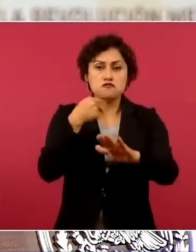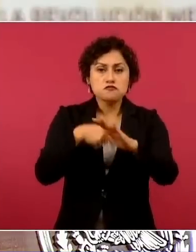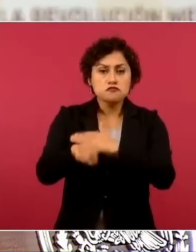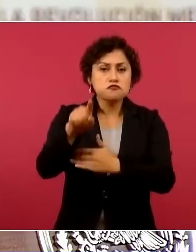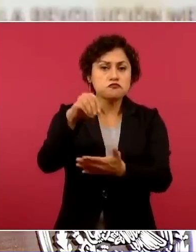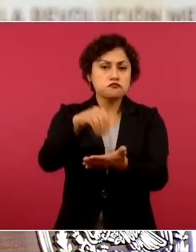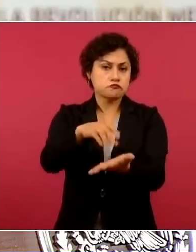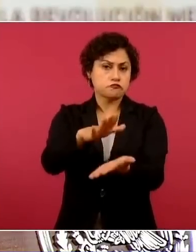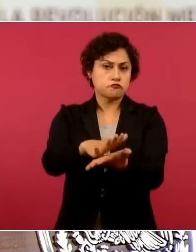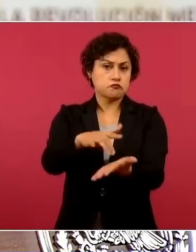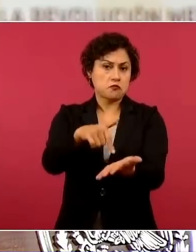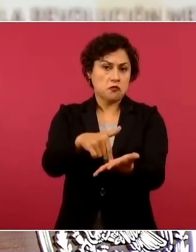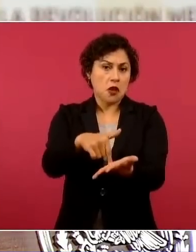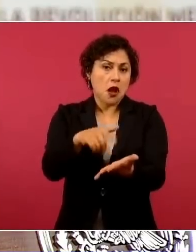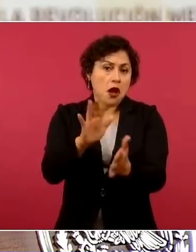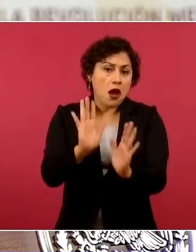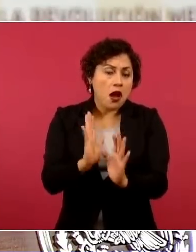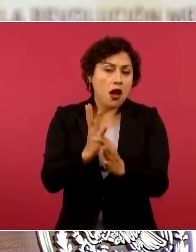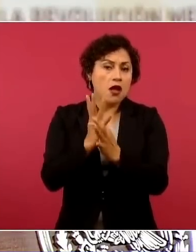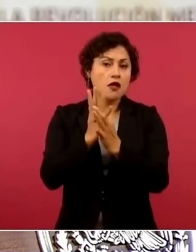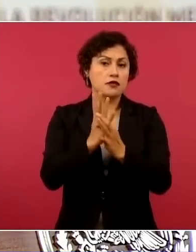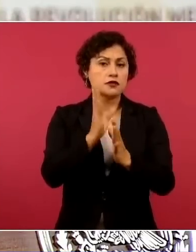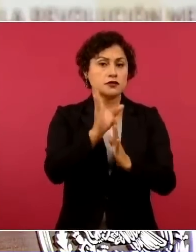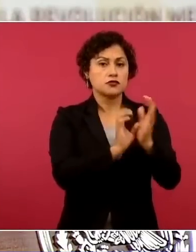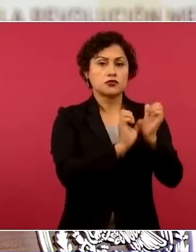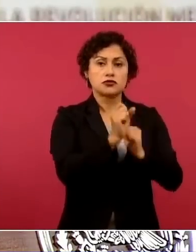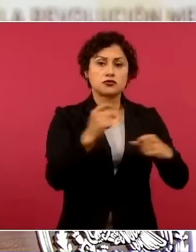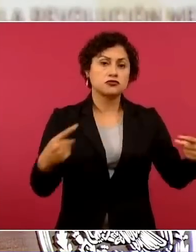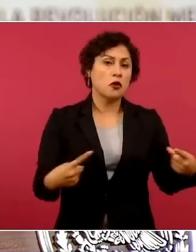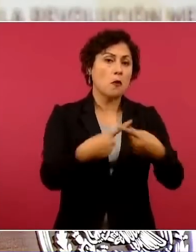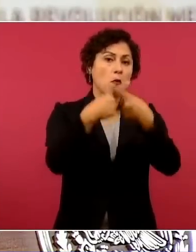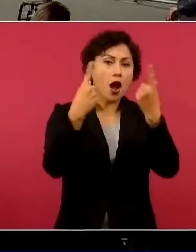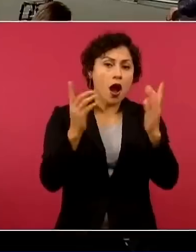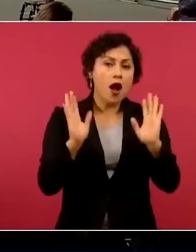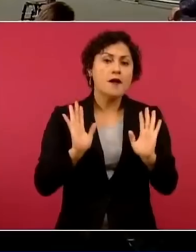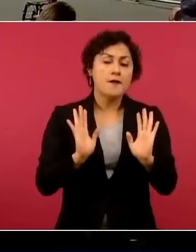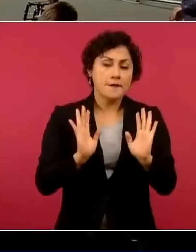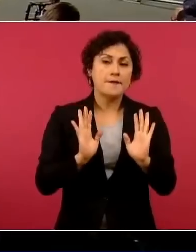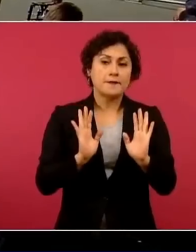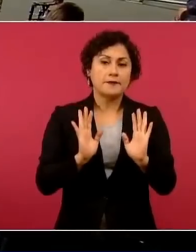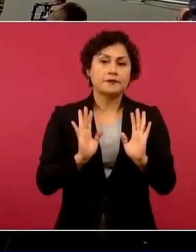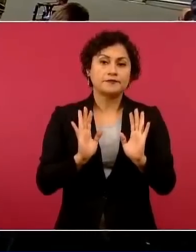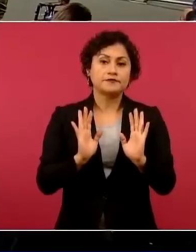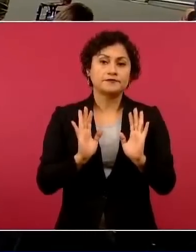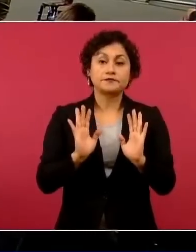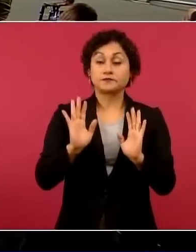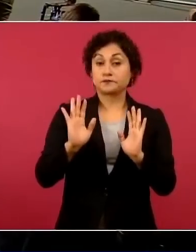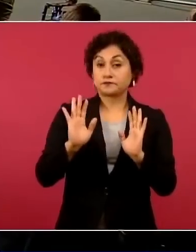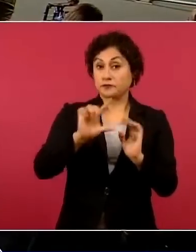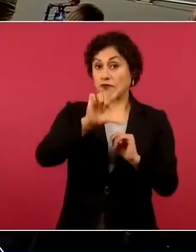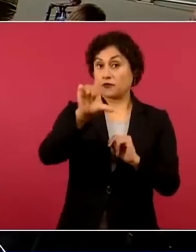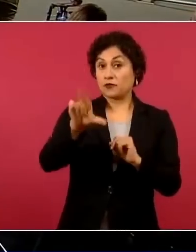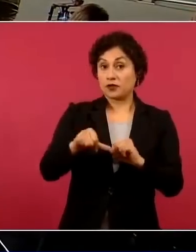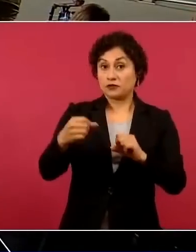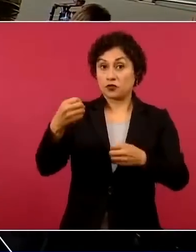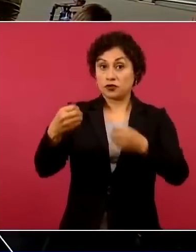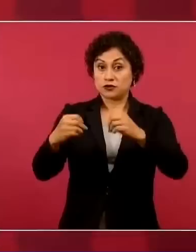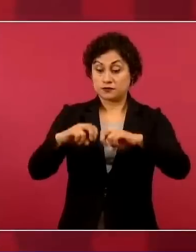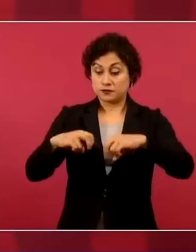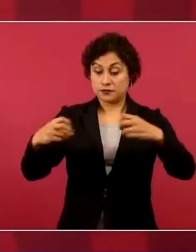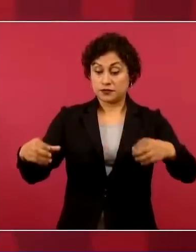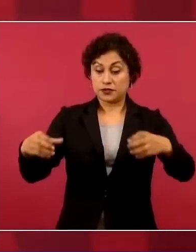inconstitucional y son los ministros de la Corte los que van a resolver. Entonces,